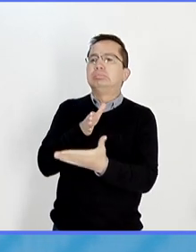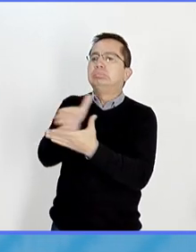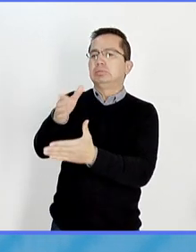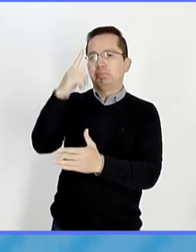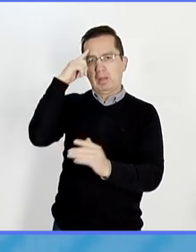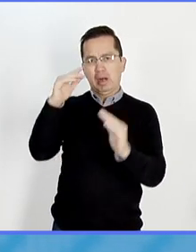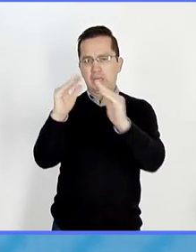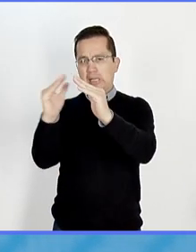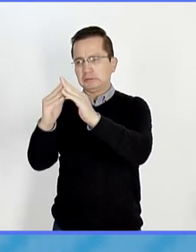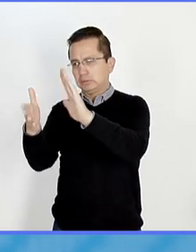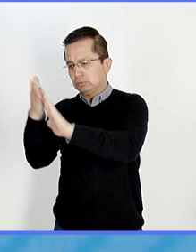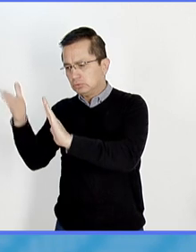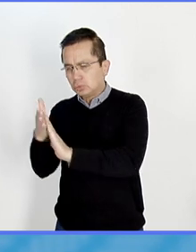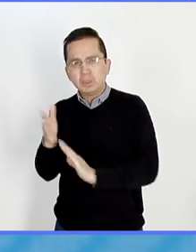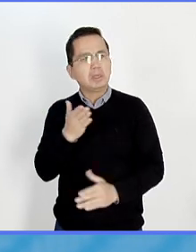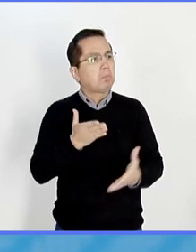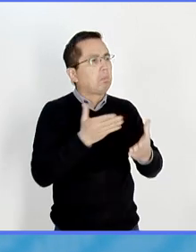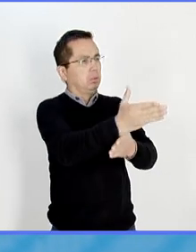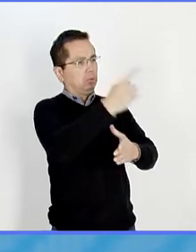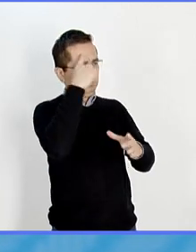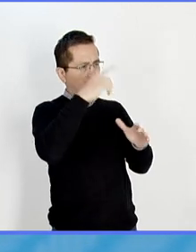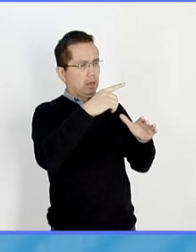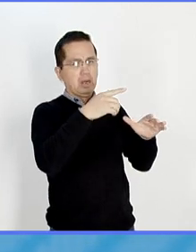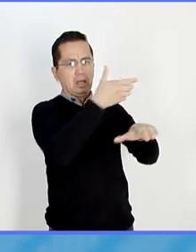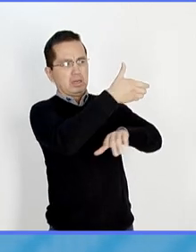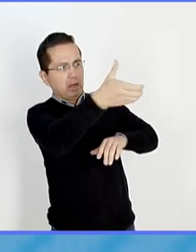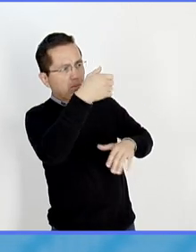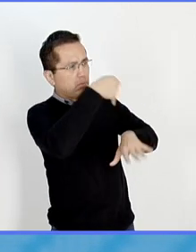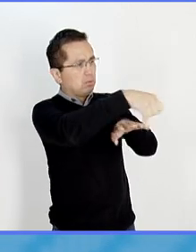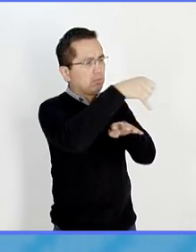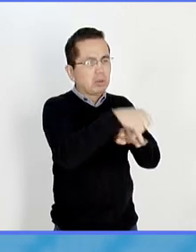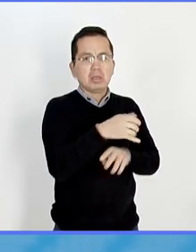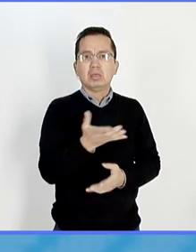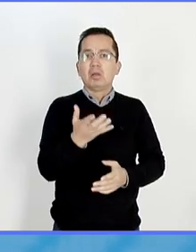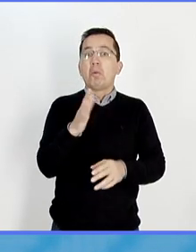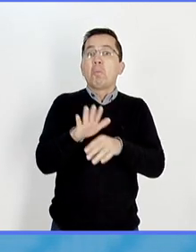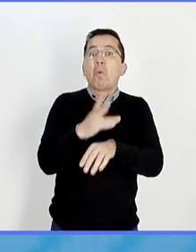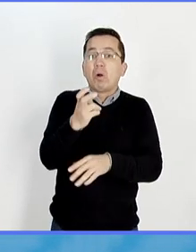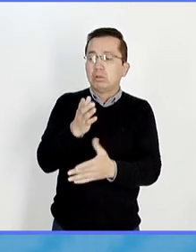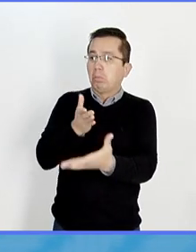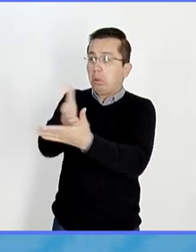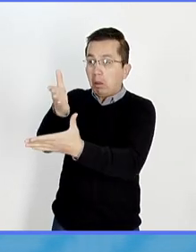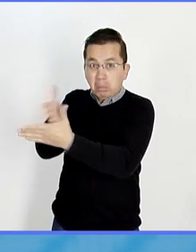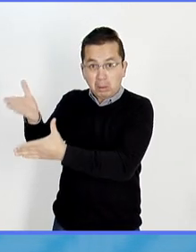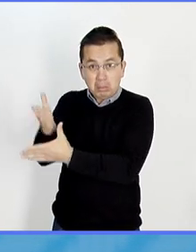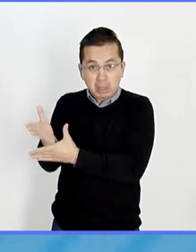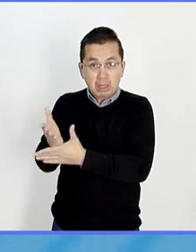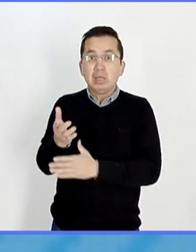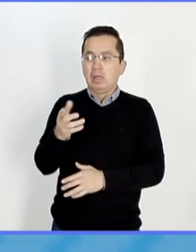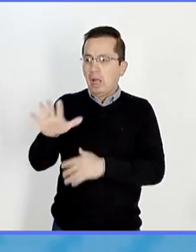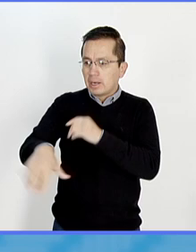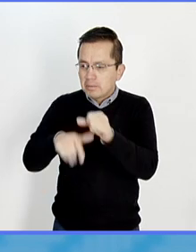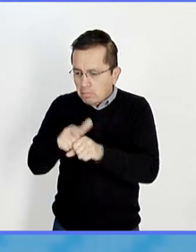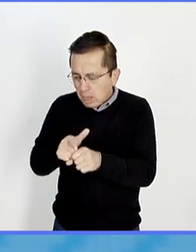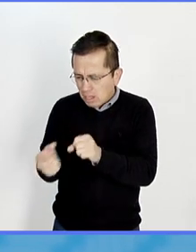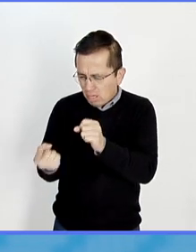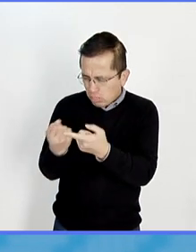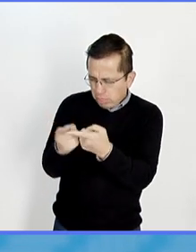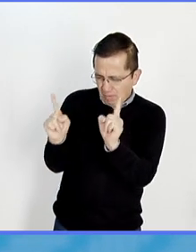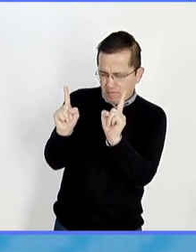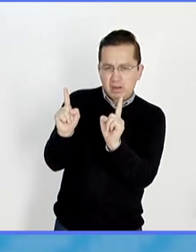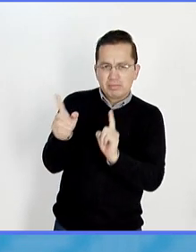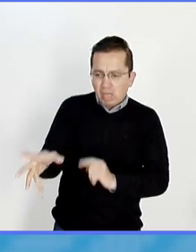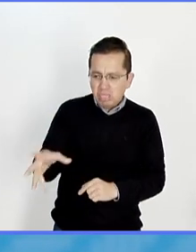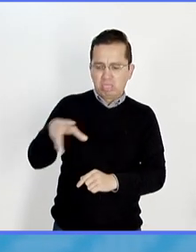a fauna, pues diferente a la que estamos acostumbrados a conocer y eso nos da cercanía, que permite estos